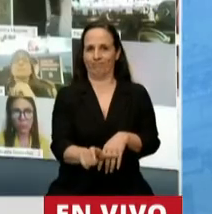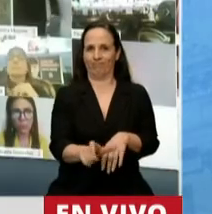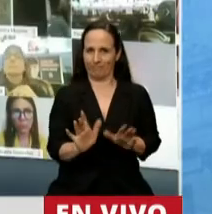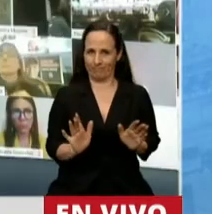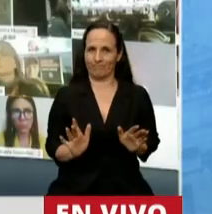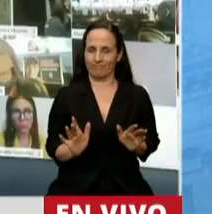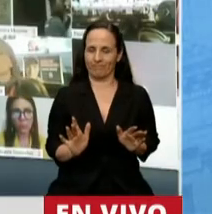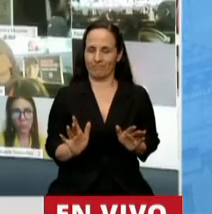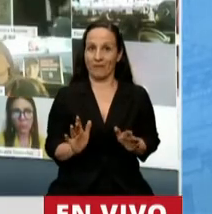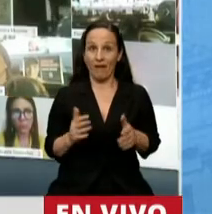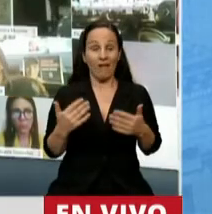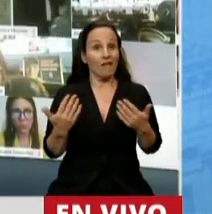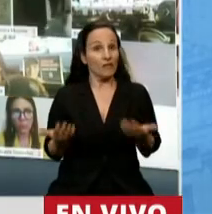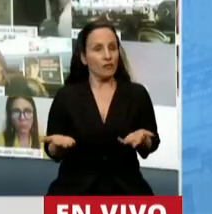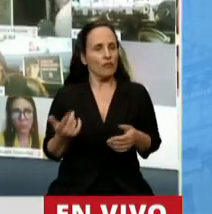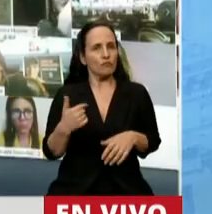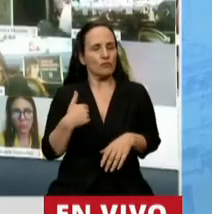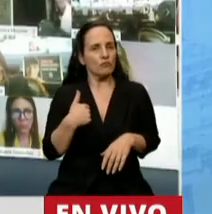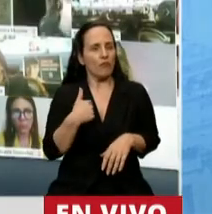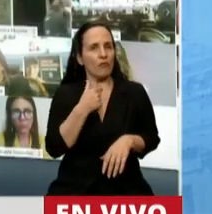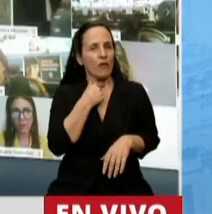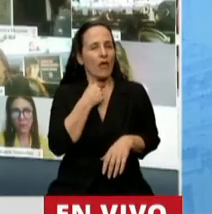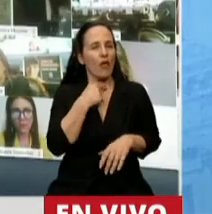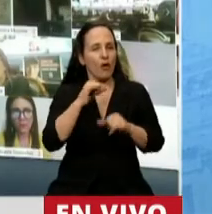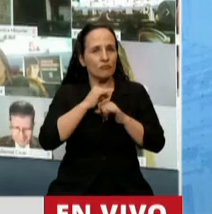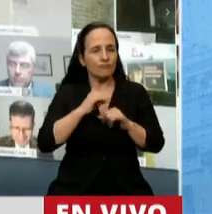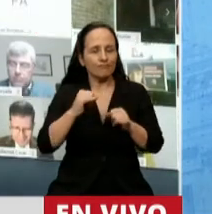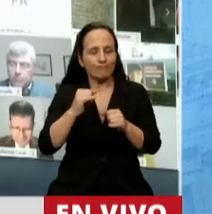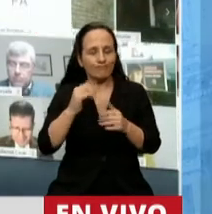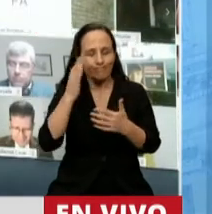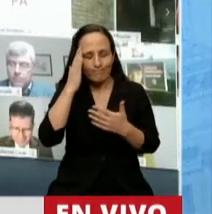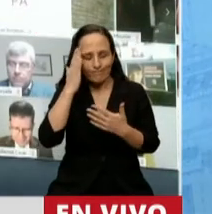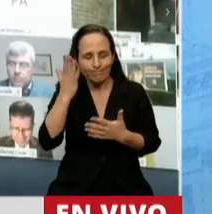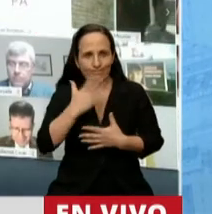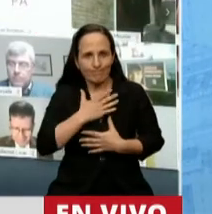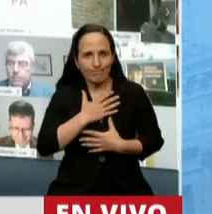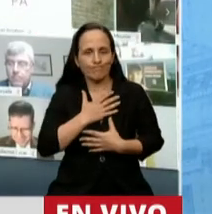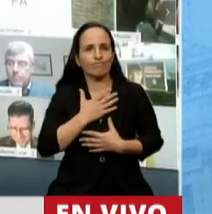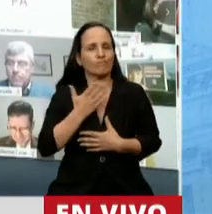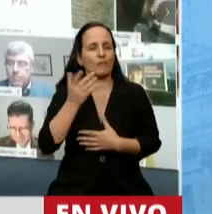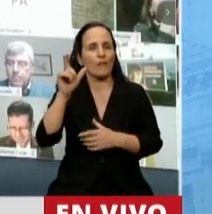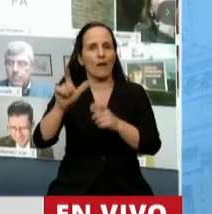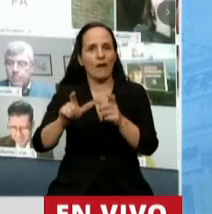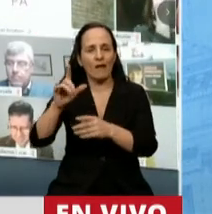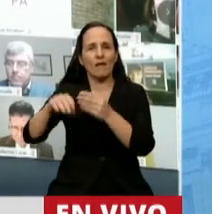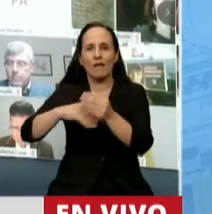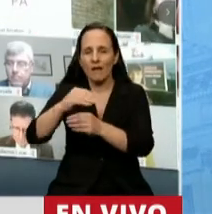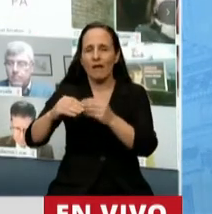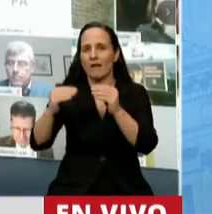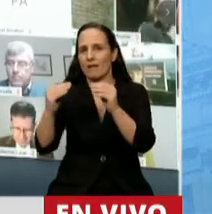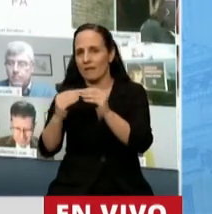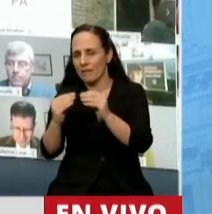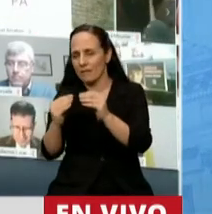Por lo tanto, quiero transmitir mis condolencias a los familiares, amigos,